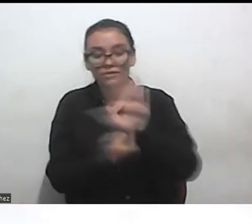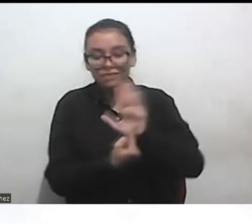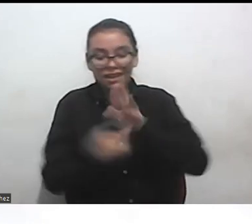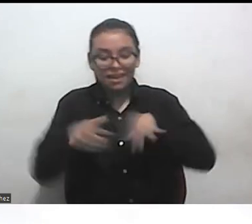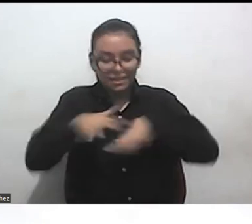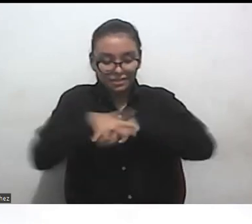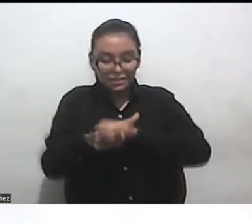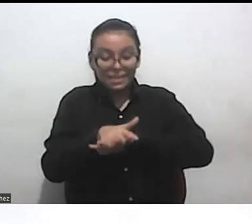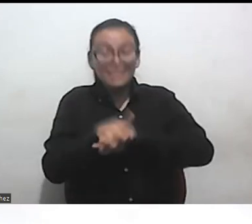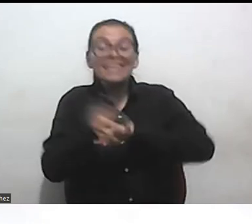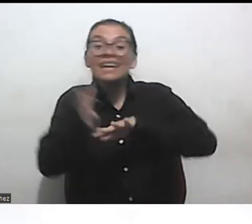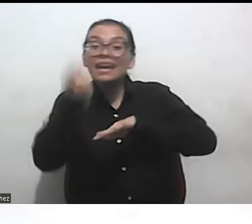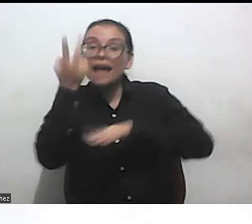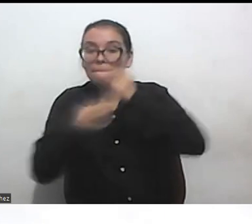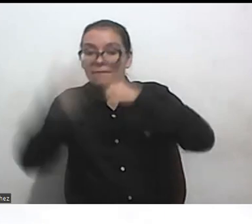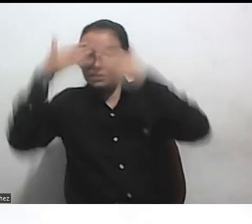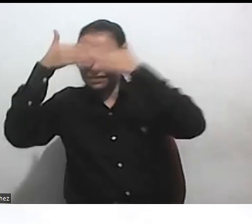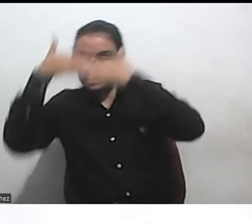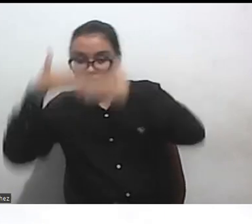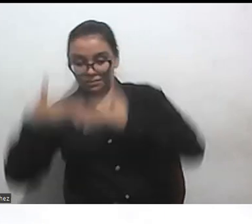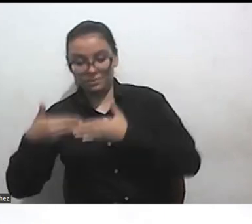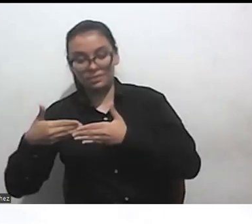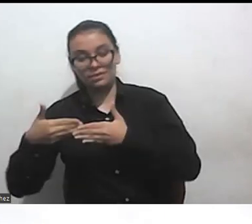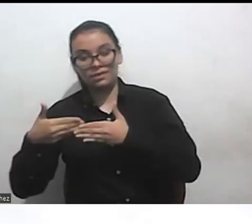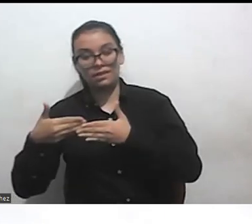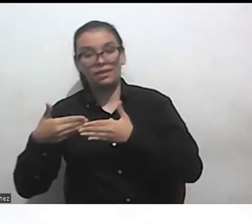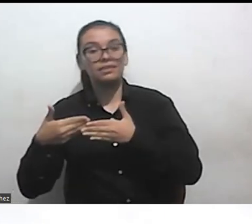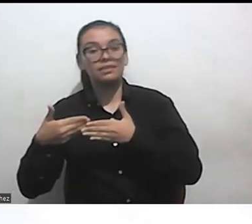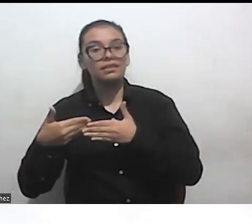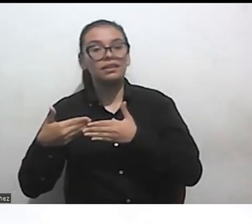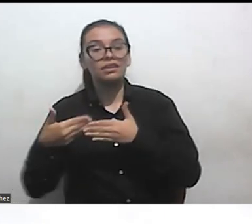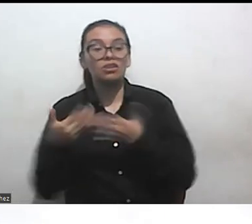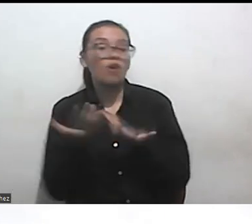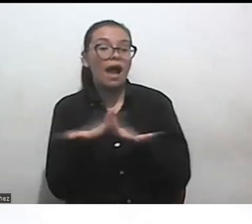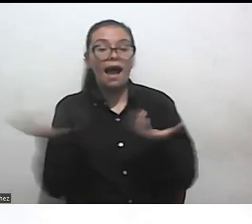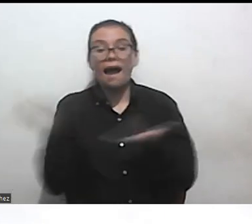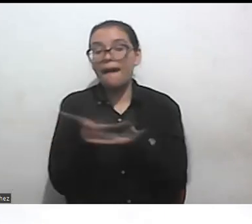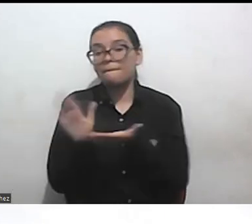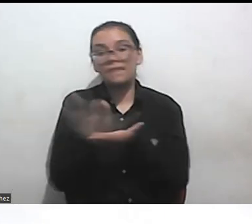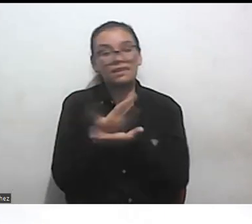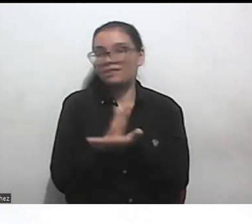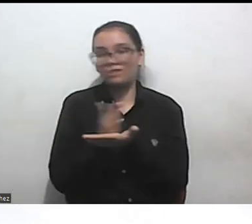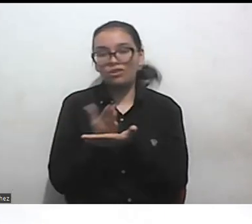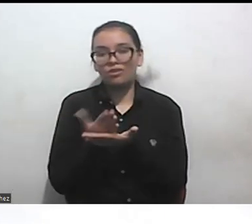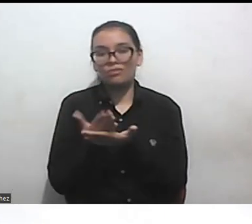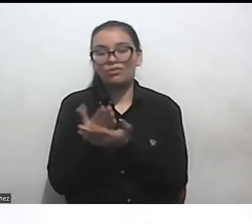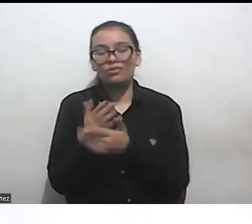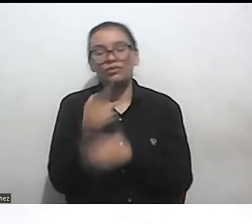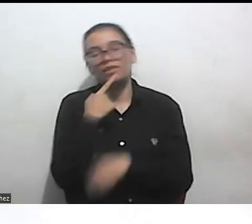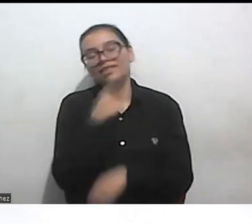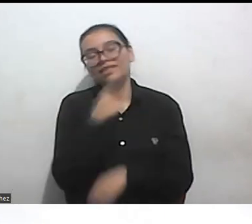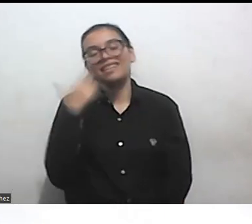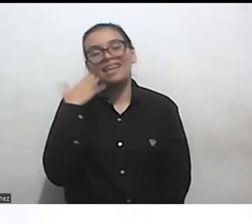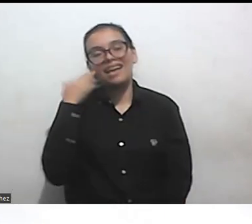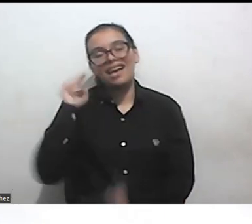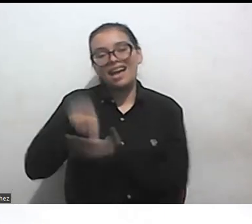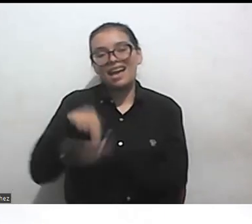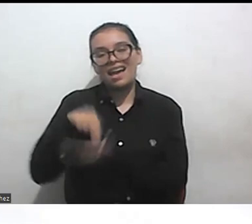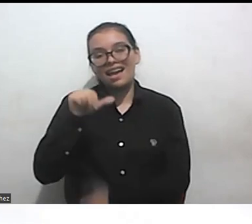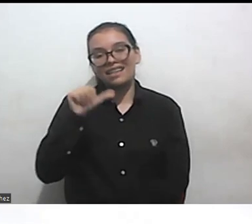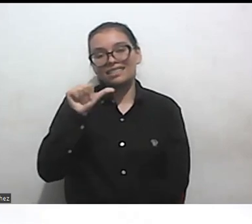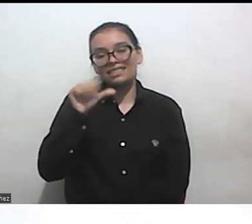discapacidad desde la fluidez y no desde la separación radical como insiste Jasbir Puar